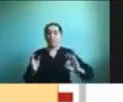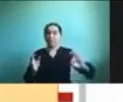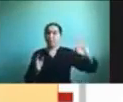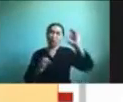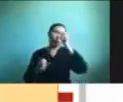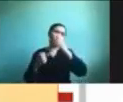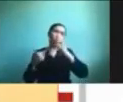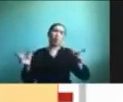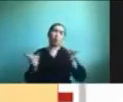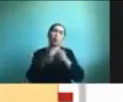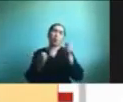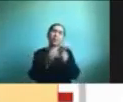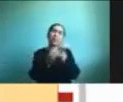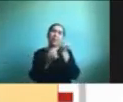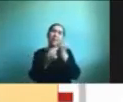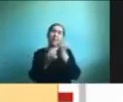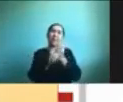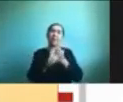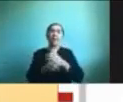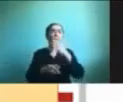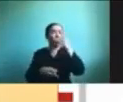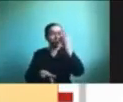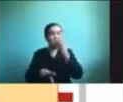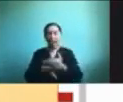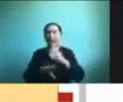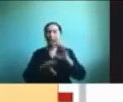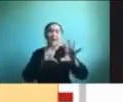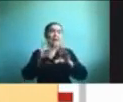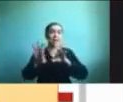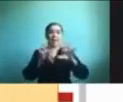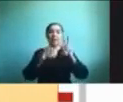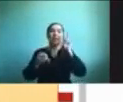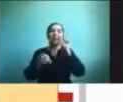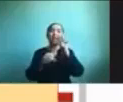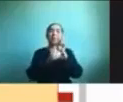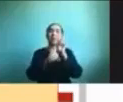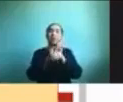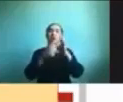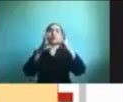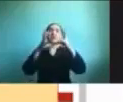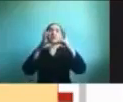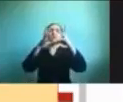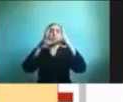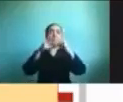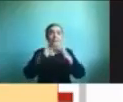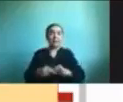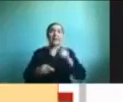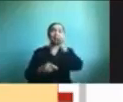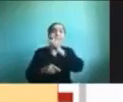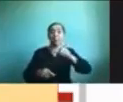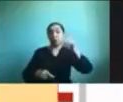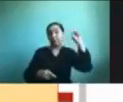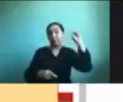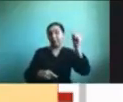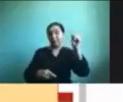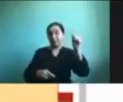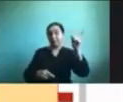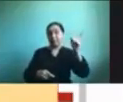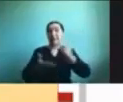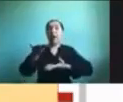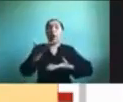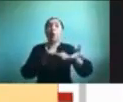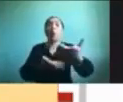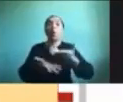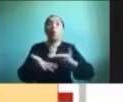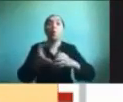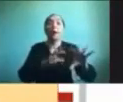ahí van a encontrar actividades por profesores por familias de personas con discapacidad y que comparten el material que ellos